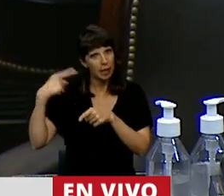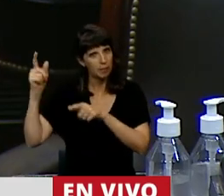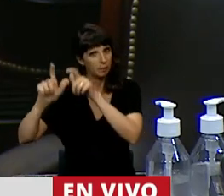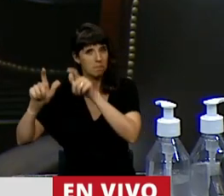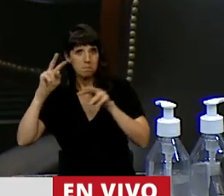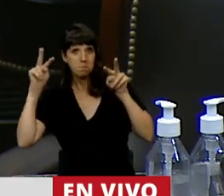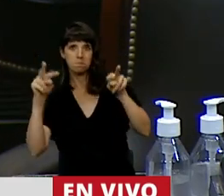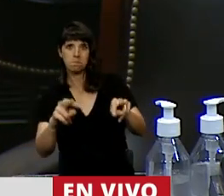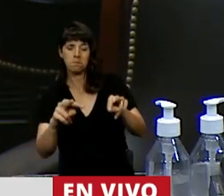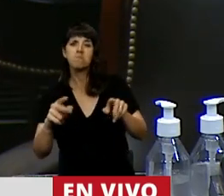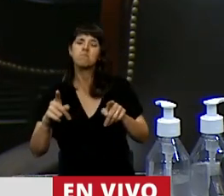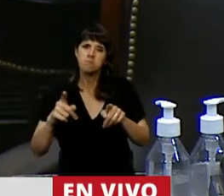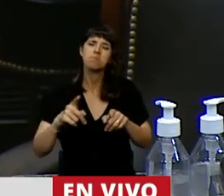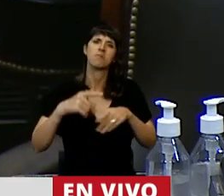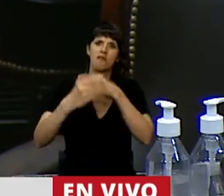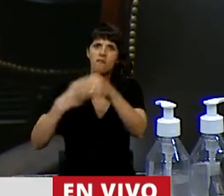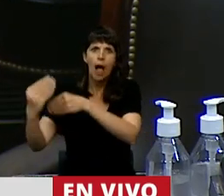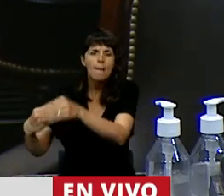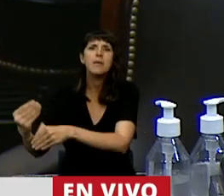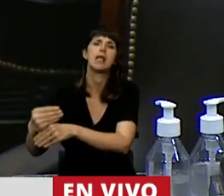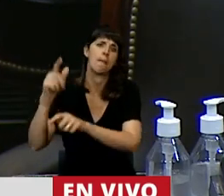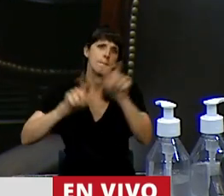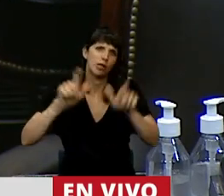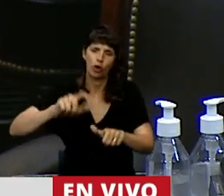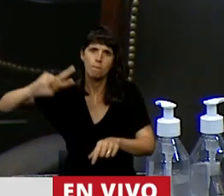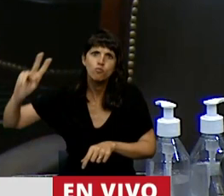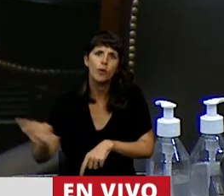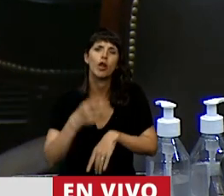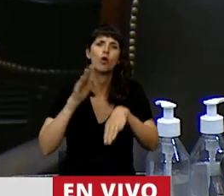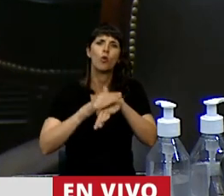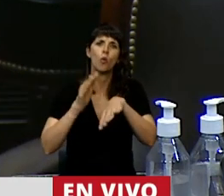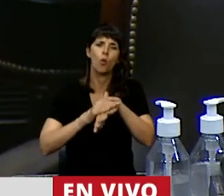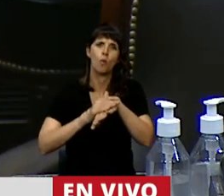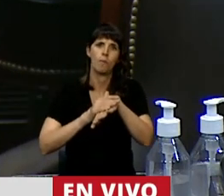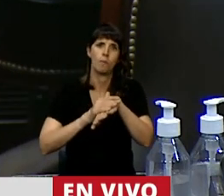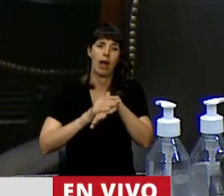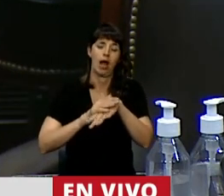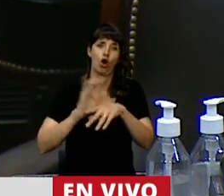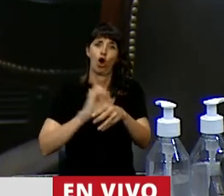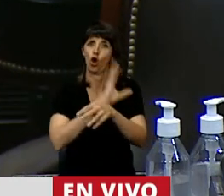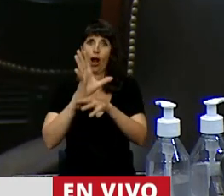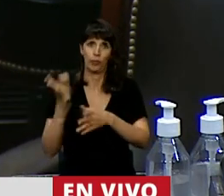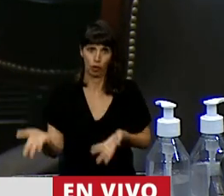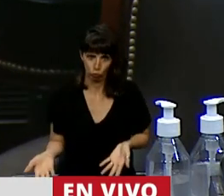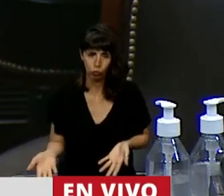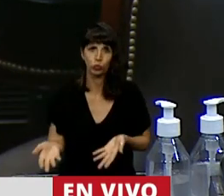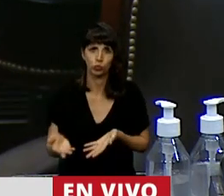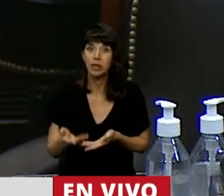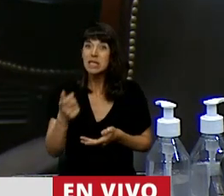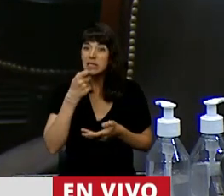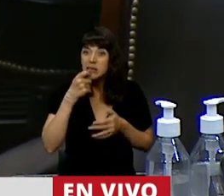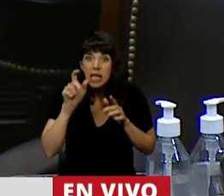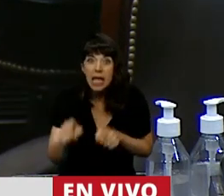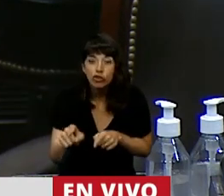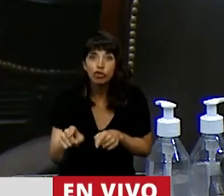han perdido familiares y seres queridos por culpa de una enfermedad inesperada. Si esto no nos hace